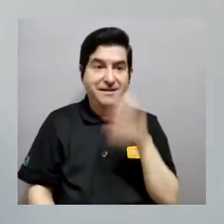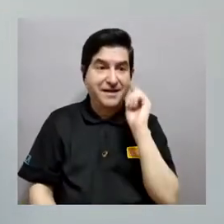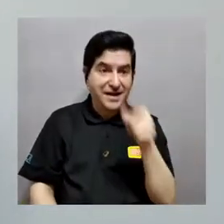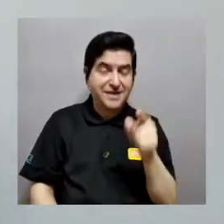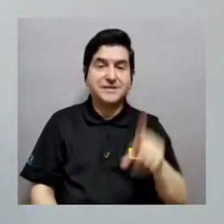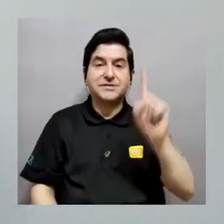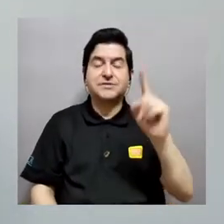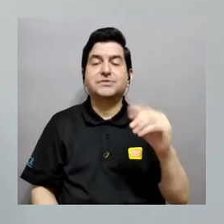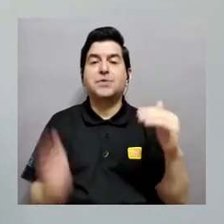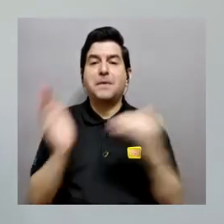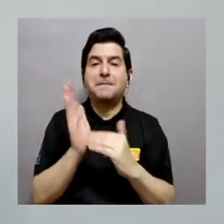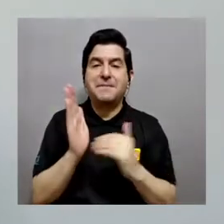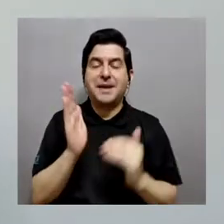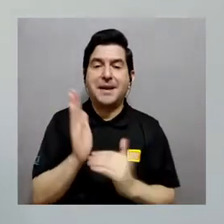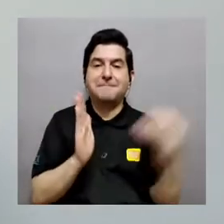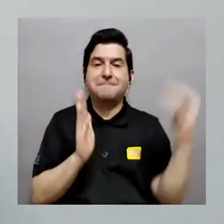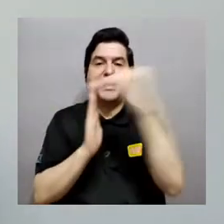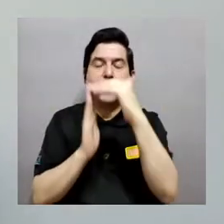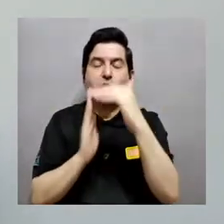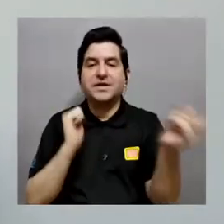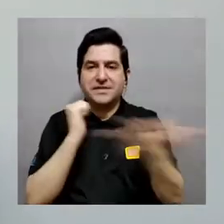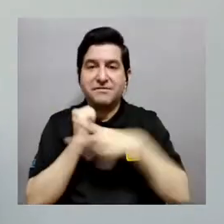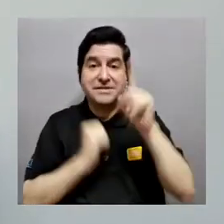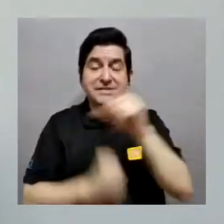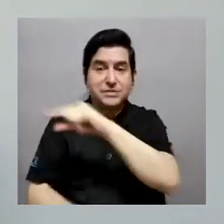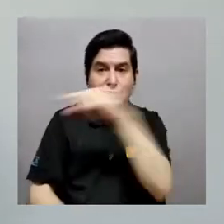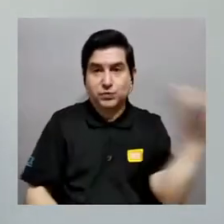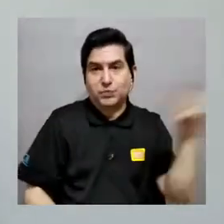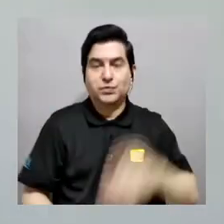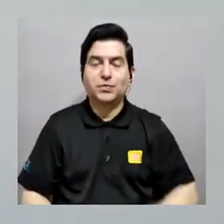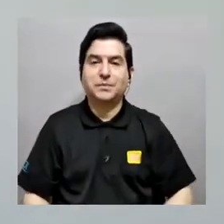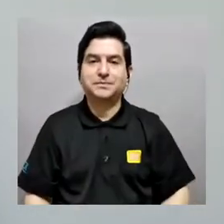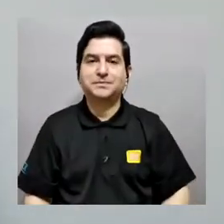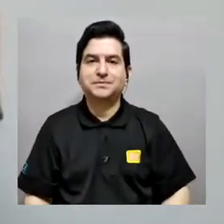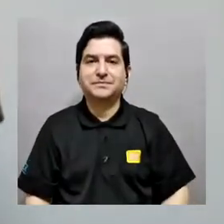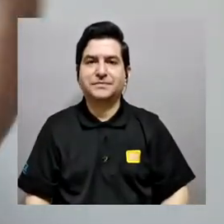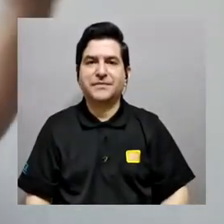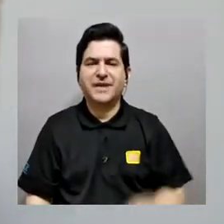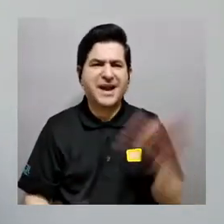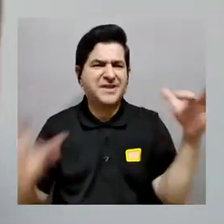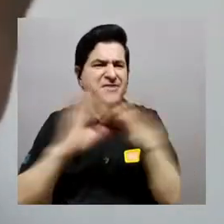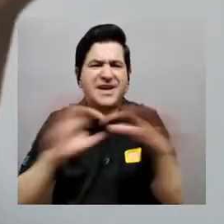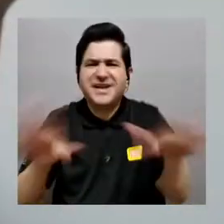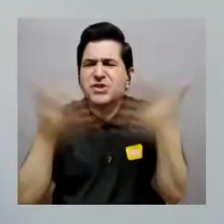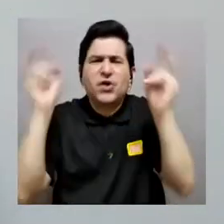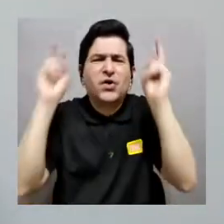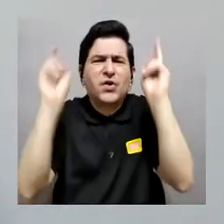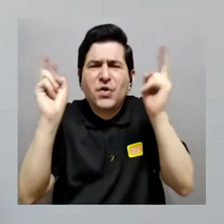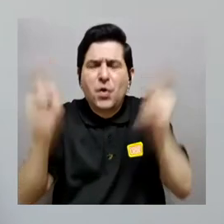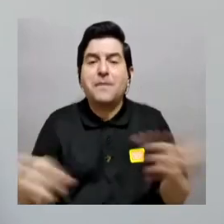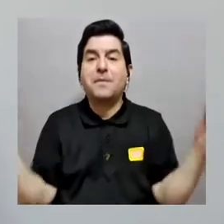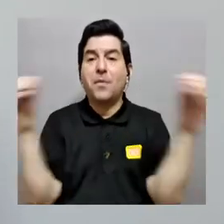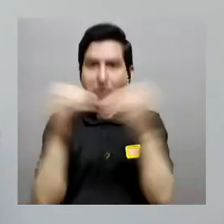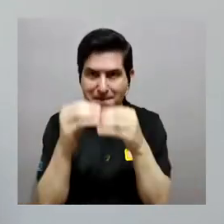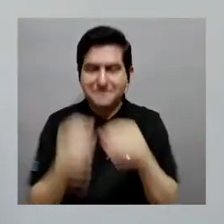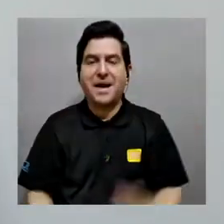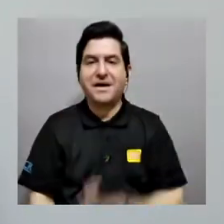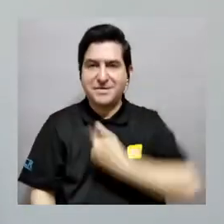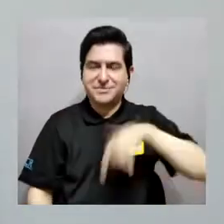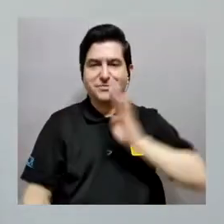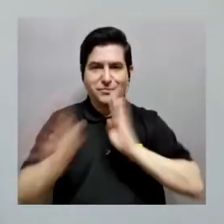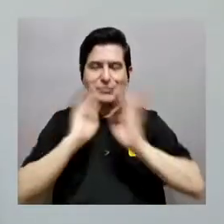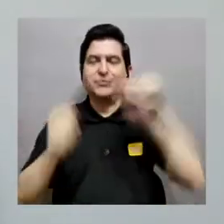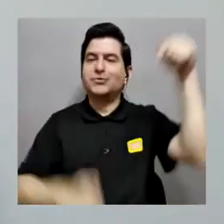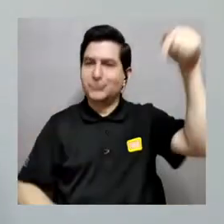mil billones de veces en un solo segundo. ¿Cómo se relacionan estos temas y mucho más es de lo que